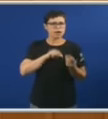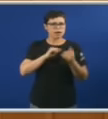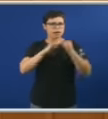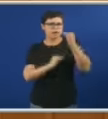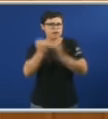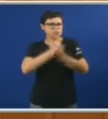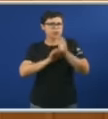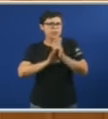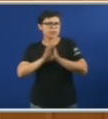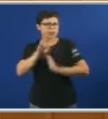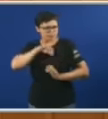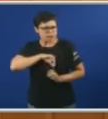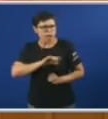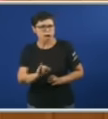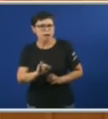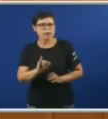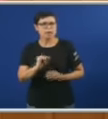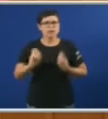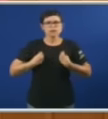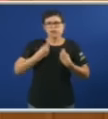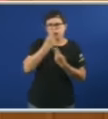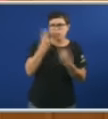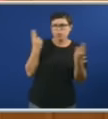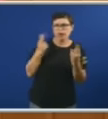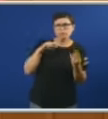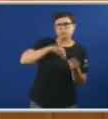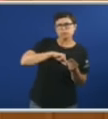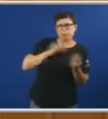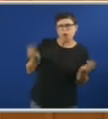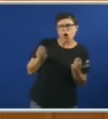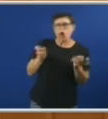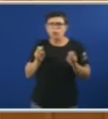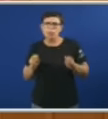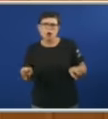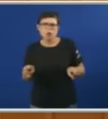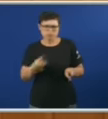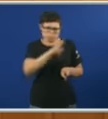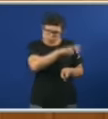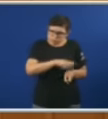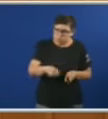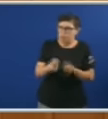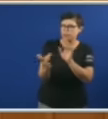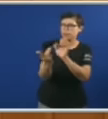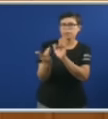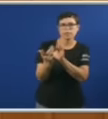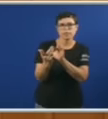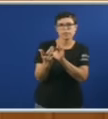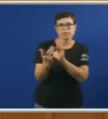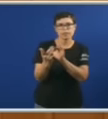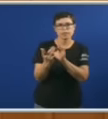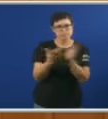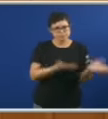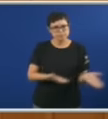falan Se a sanidade pública está mellor ou está peor Claro, porque aquí é moi curioso